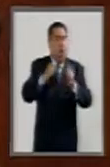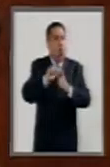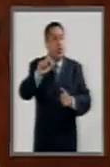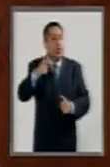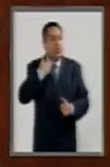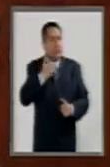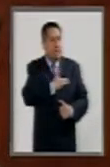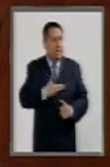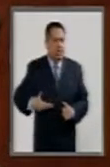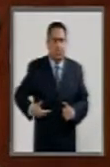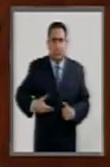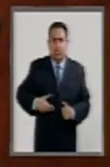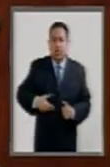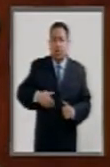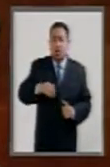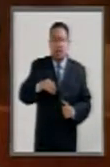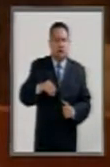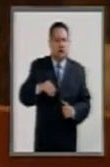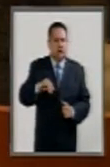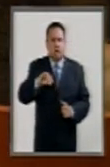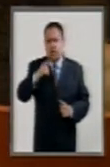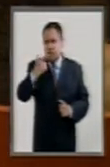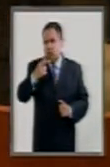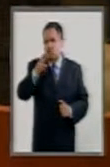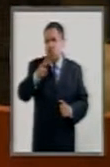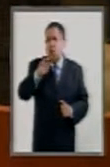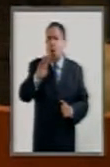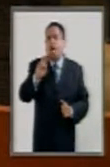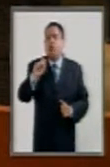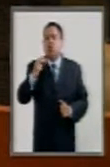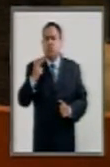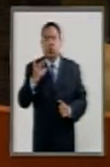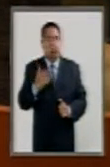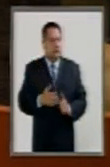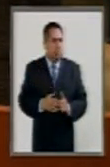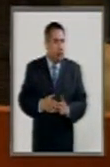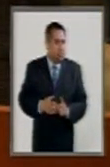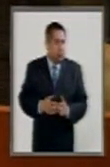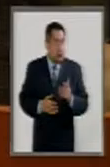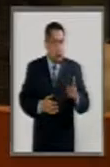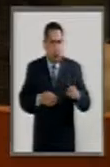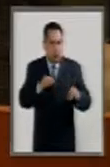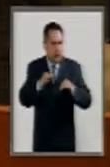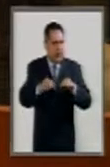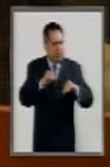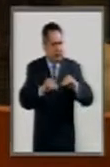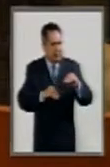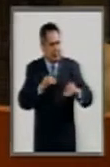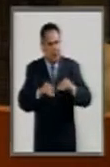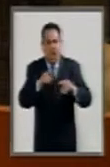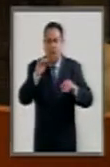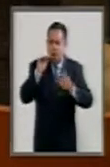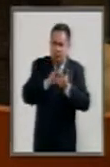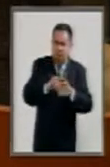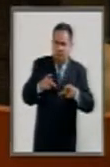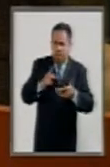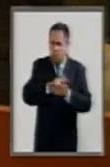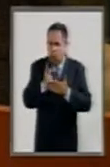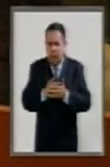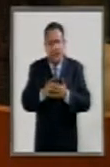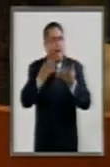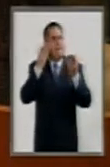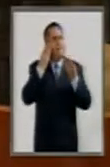George W. Bush. Dentro de su trabajo instrumentó un programa de apertura de cuentas